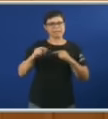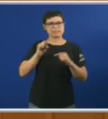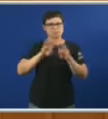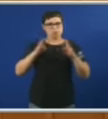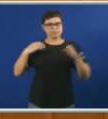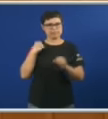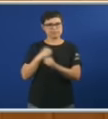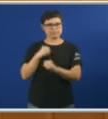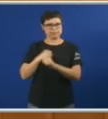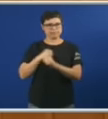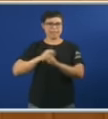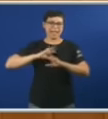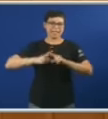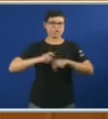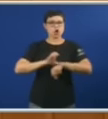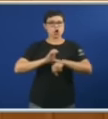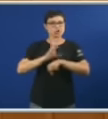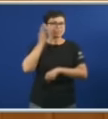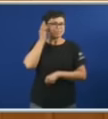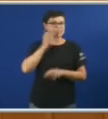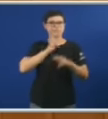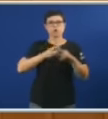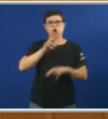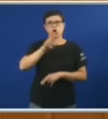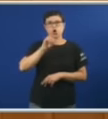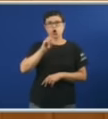Unha ex-conselleira Rocío Mosquera